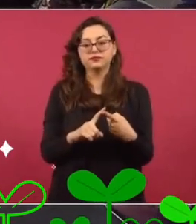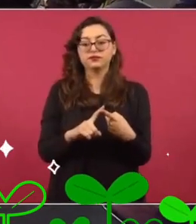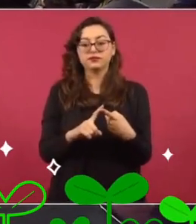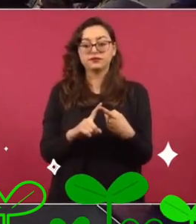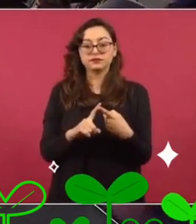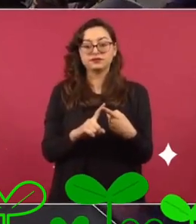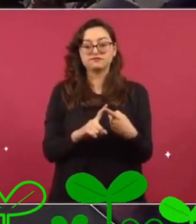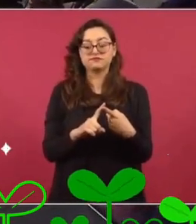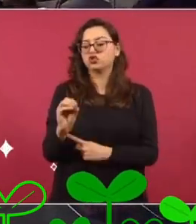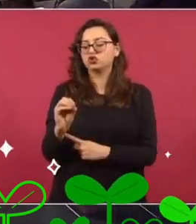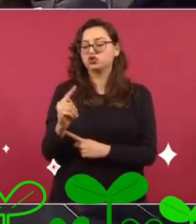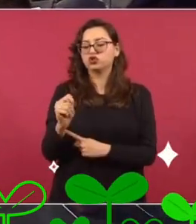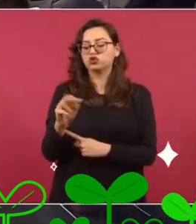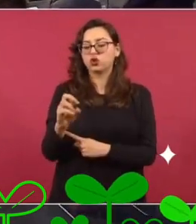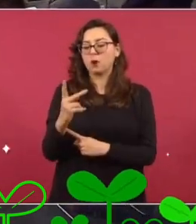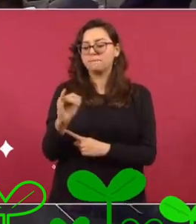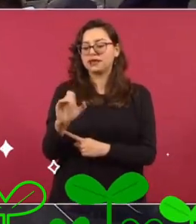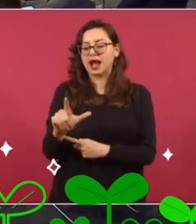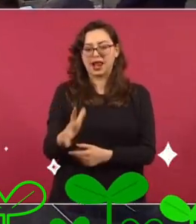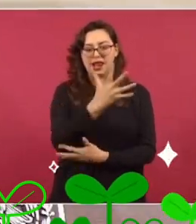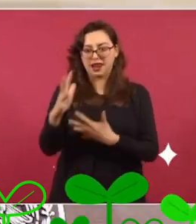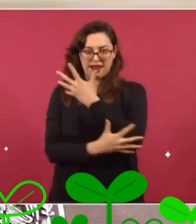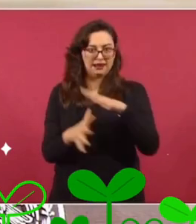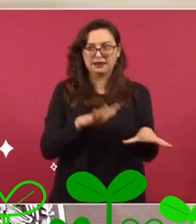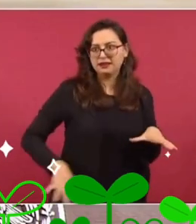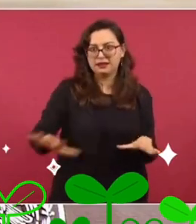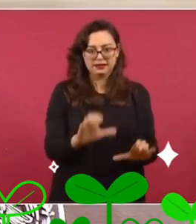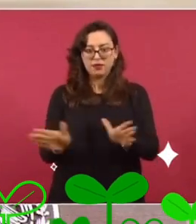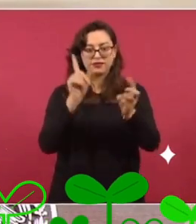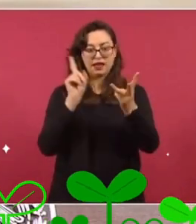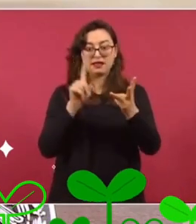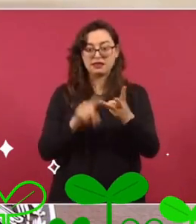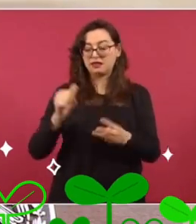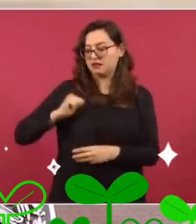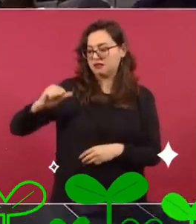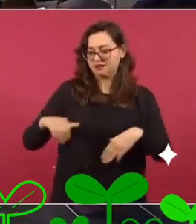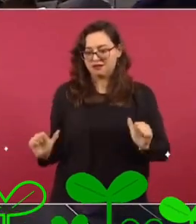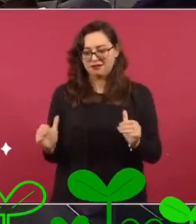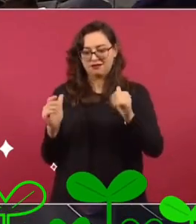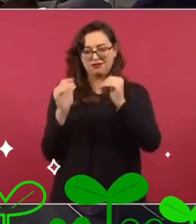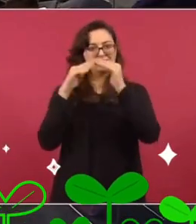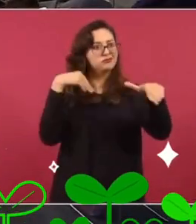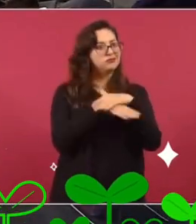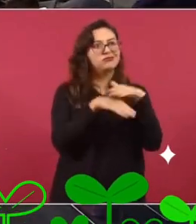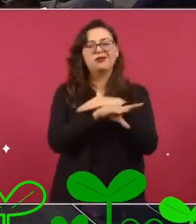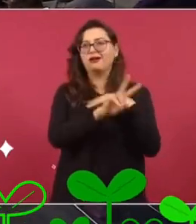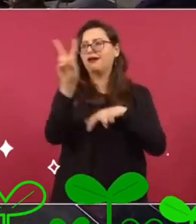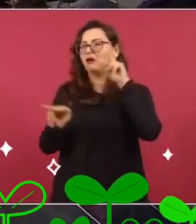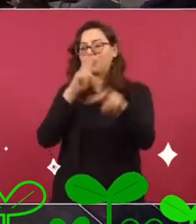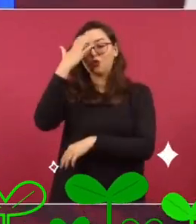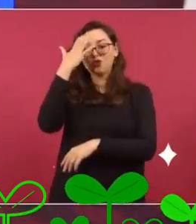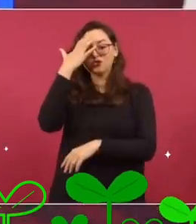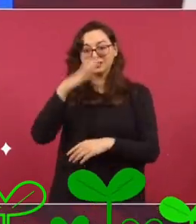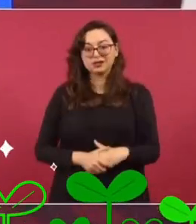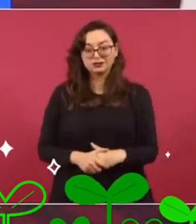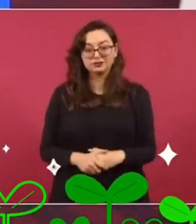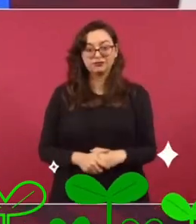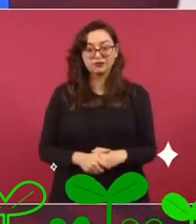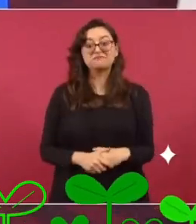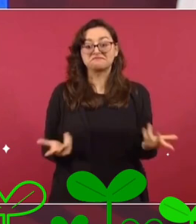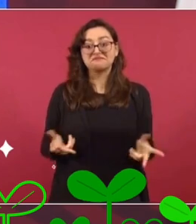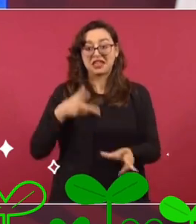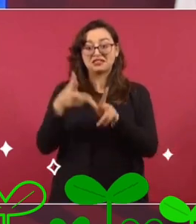es selva tropical, es turismo y es arqueología. Dicen los especialistas en turismo, tren